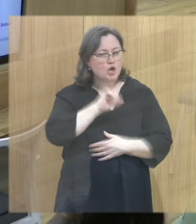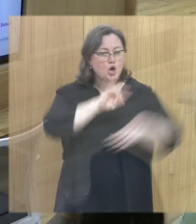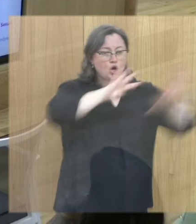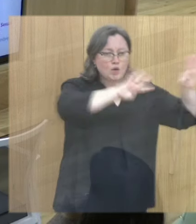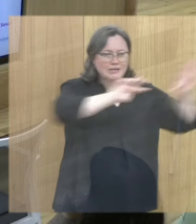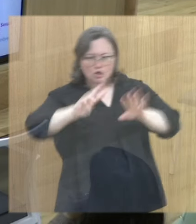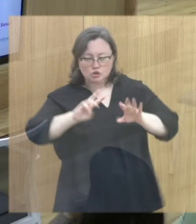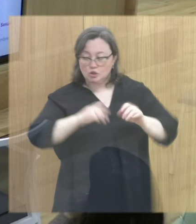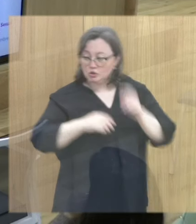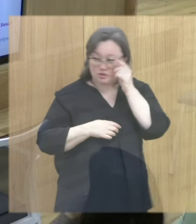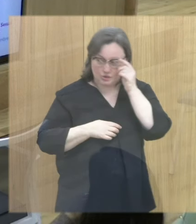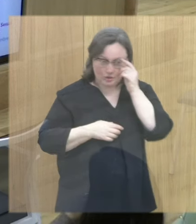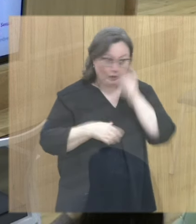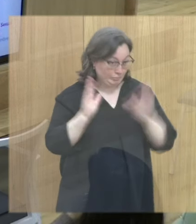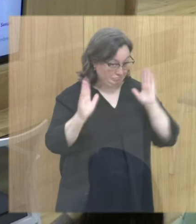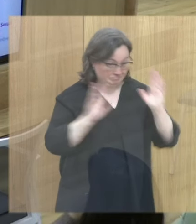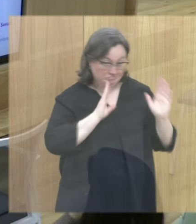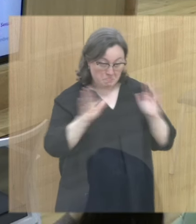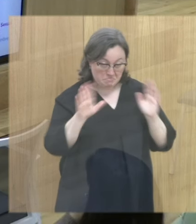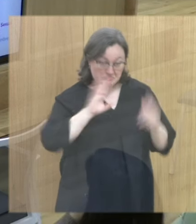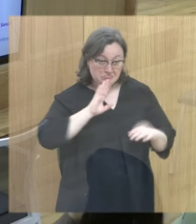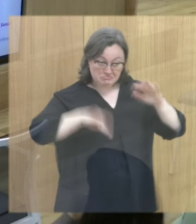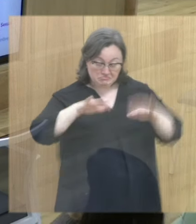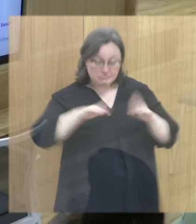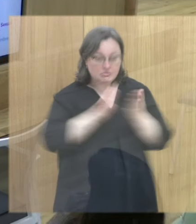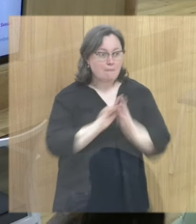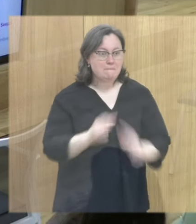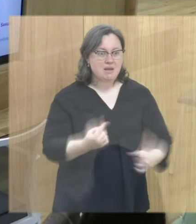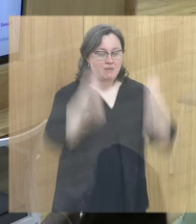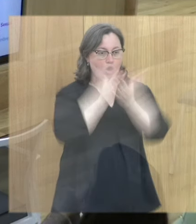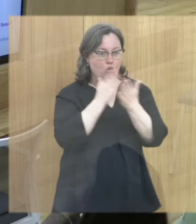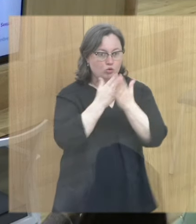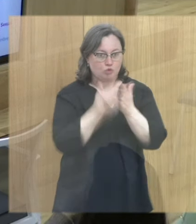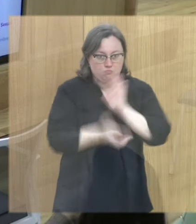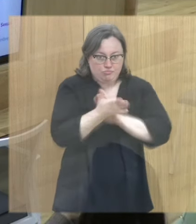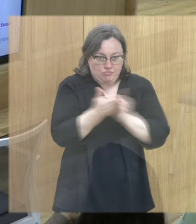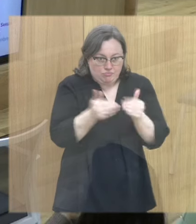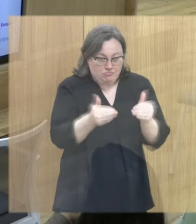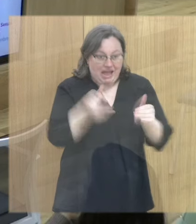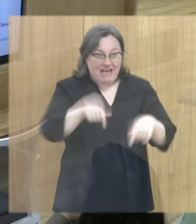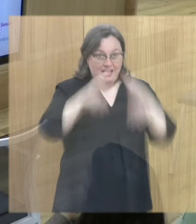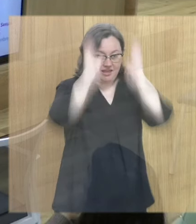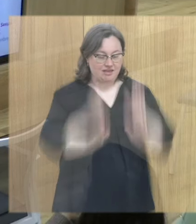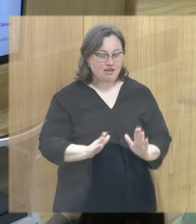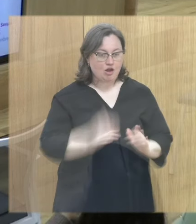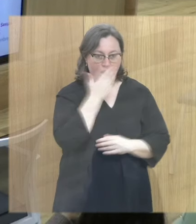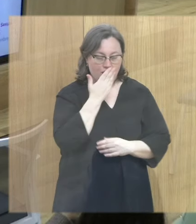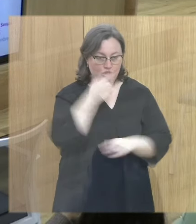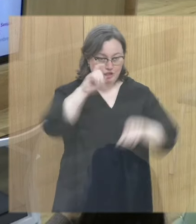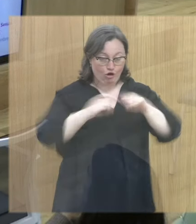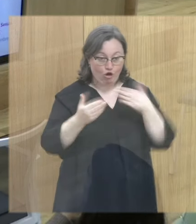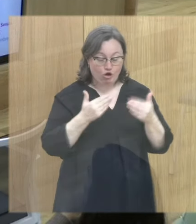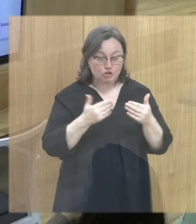o por ahí, o sea que… y era el primer curso que se hacía aquí en el colegio y desde